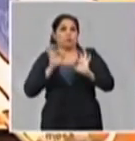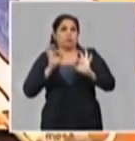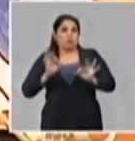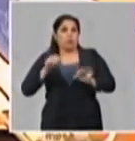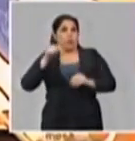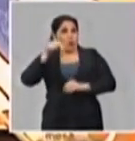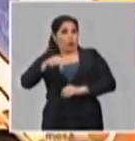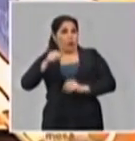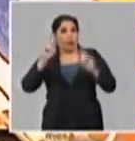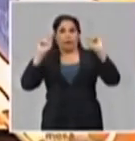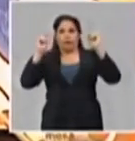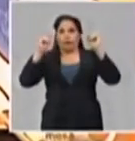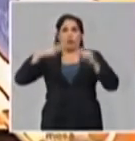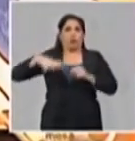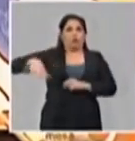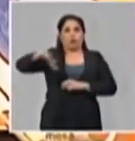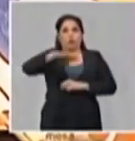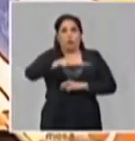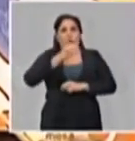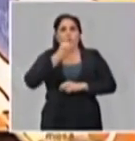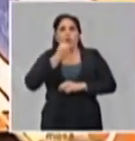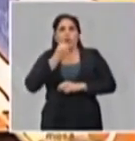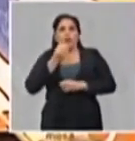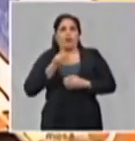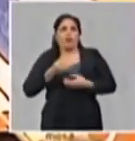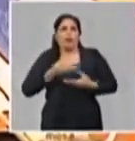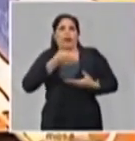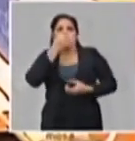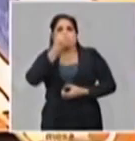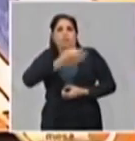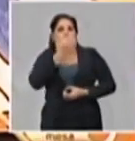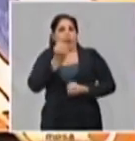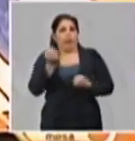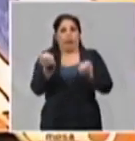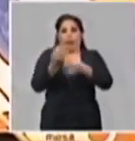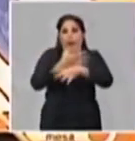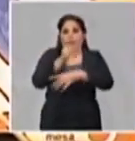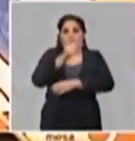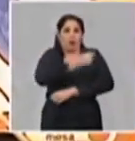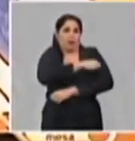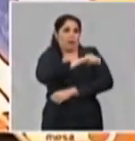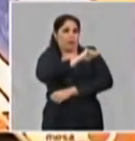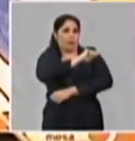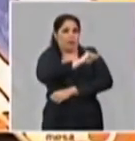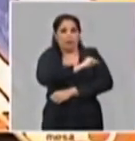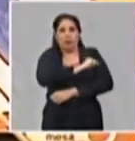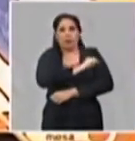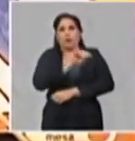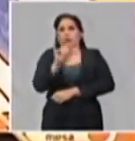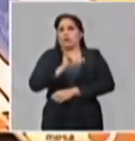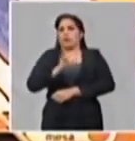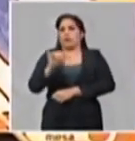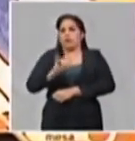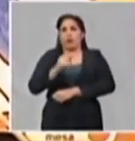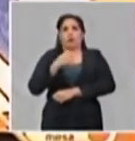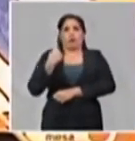que hoy estamos aquí, para poderles ofrecer de primera mano a todo nuestro pueblo y qué